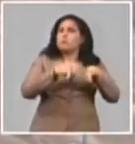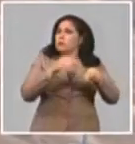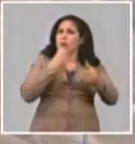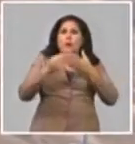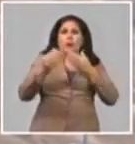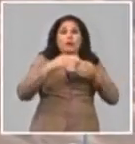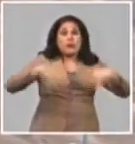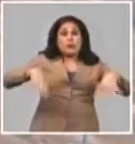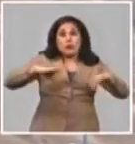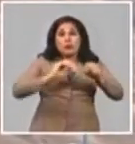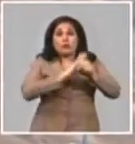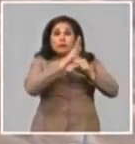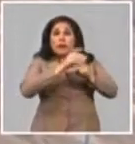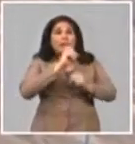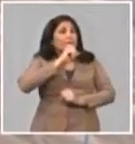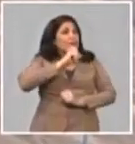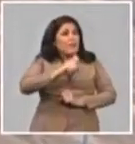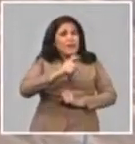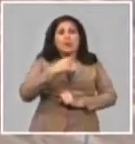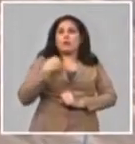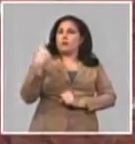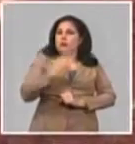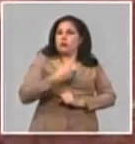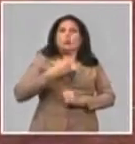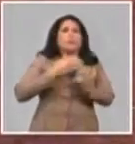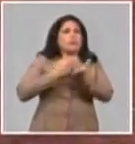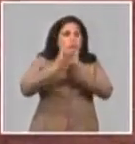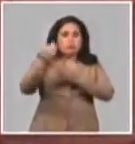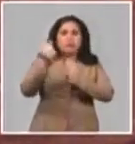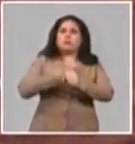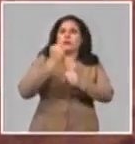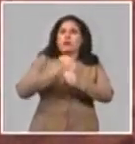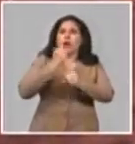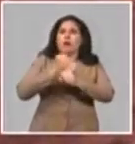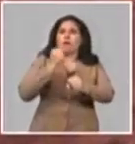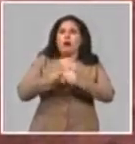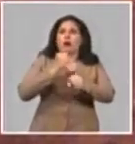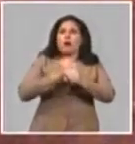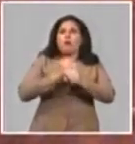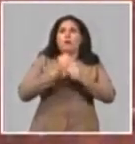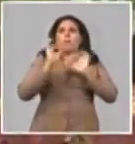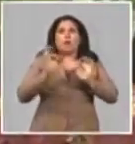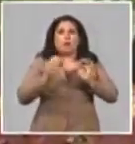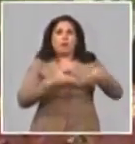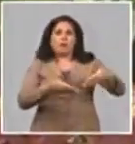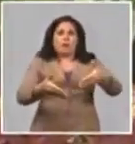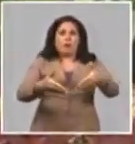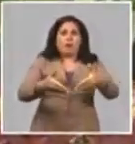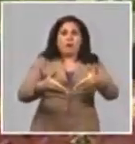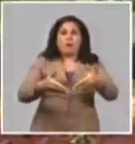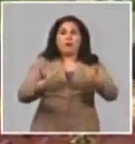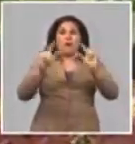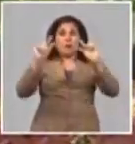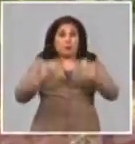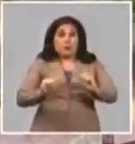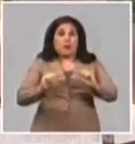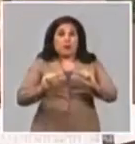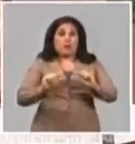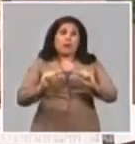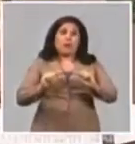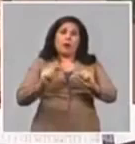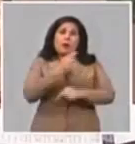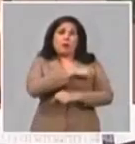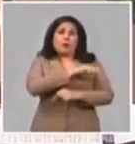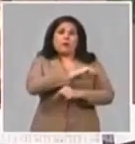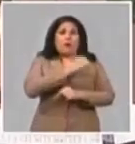situación más desfavorable que tenga el país y vamos a seguir ejecutando obras disminuye la población afectada por ciclos como te